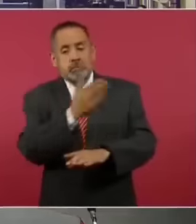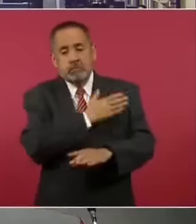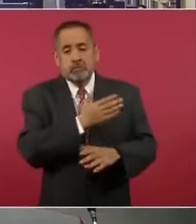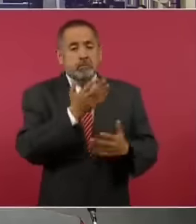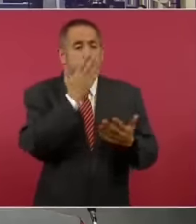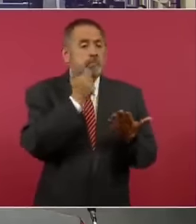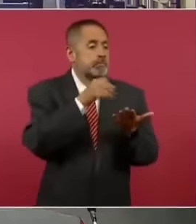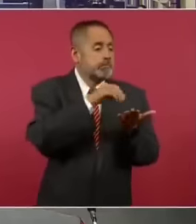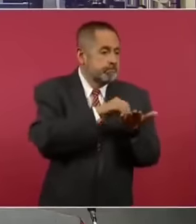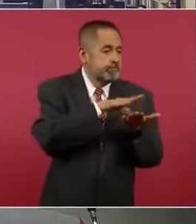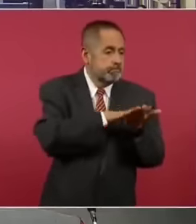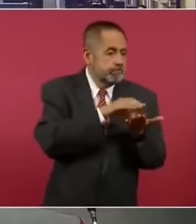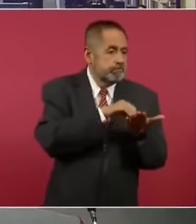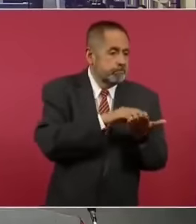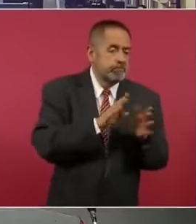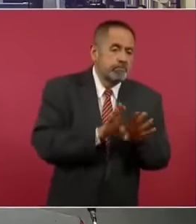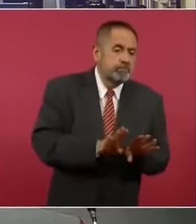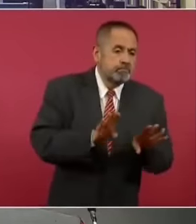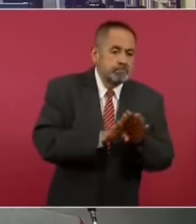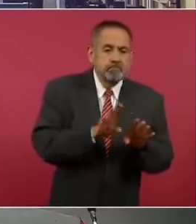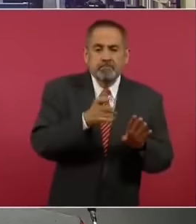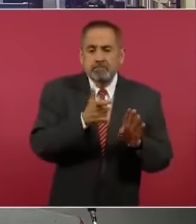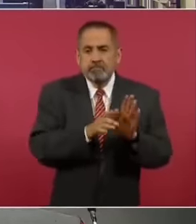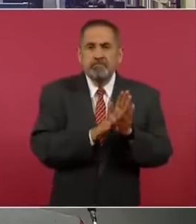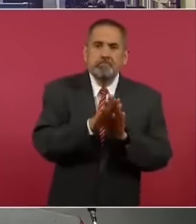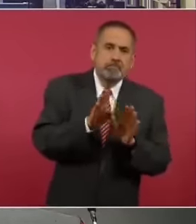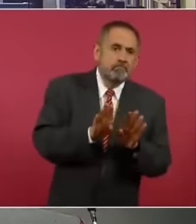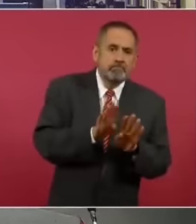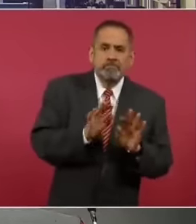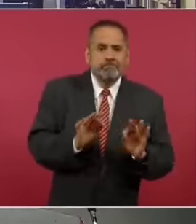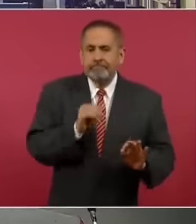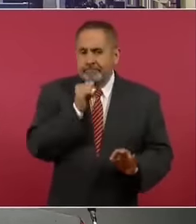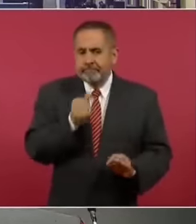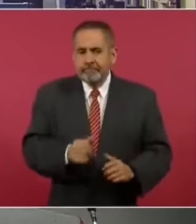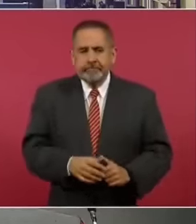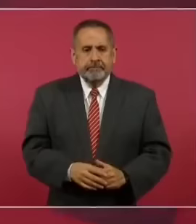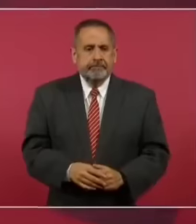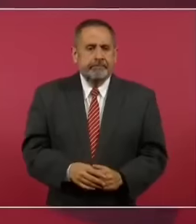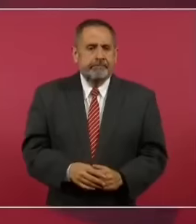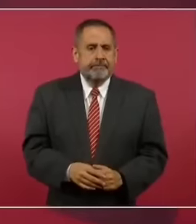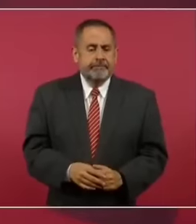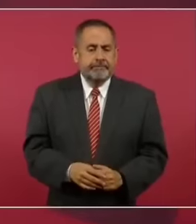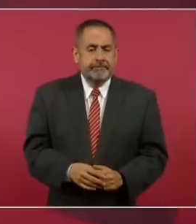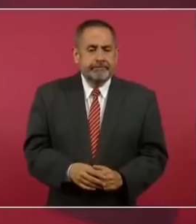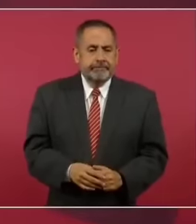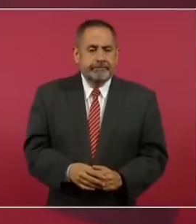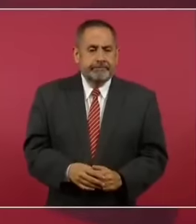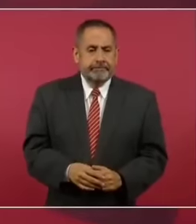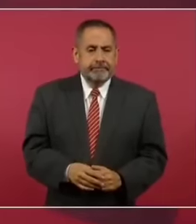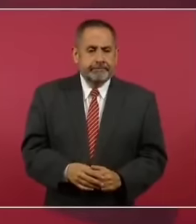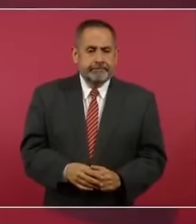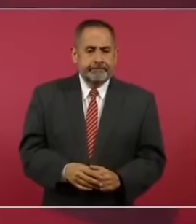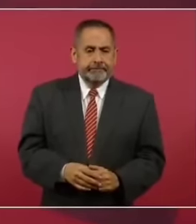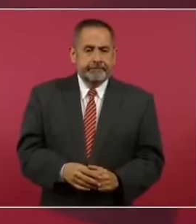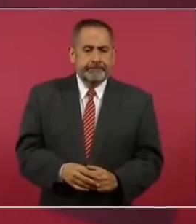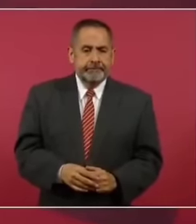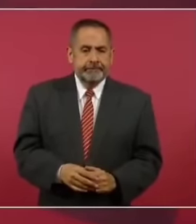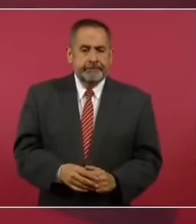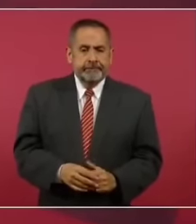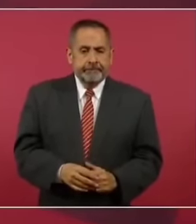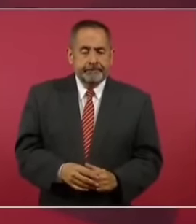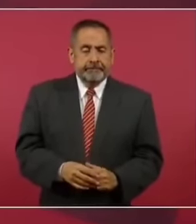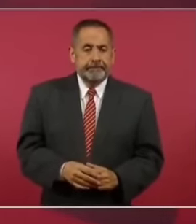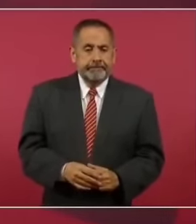y no se había visto